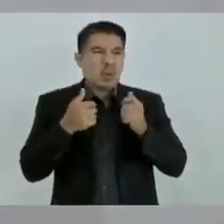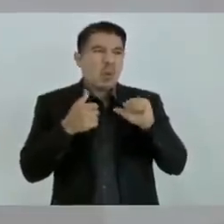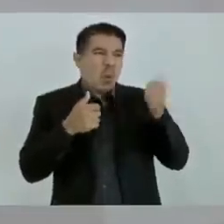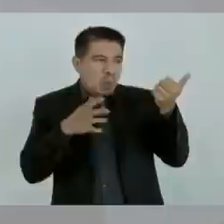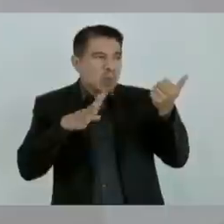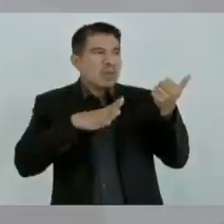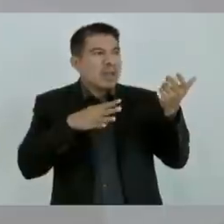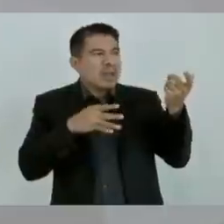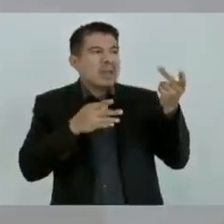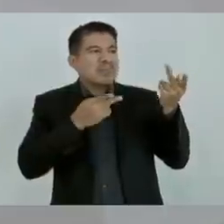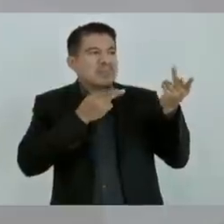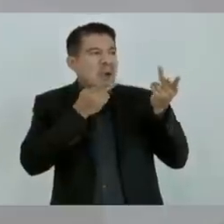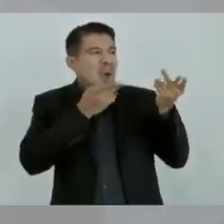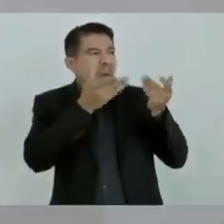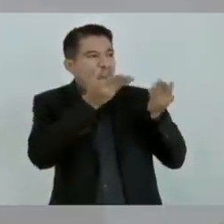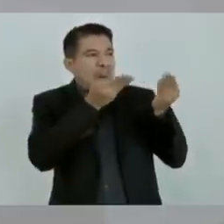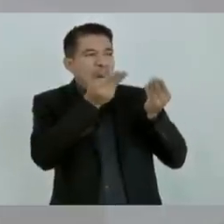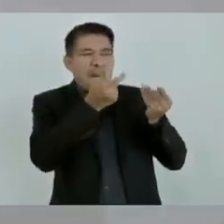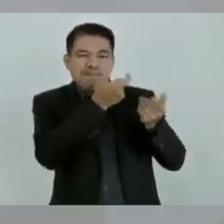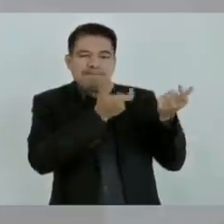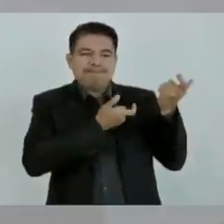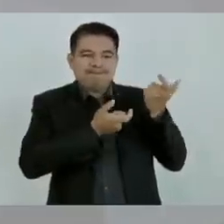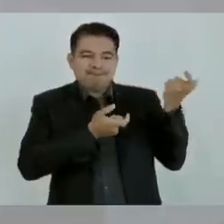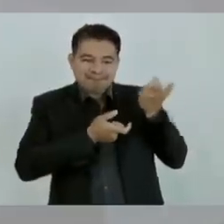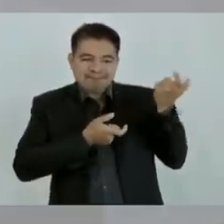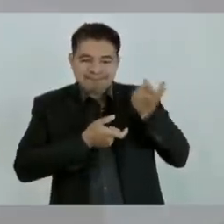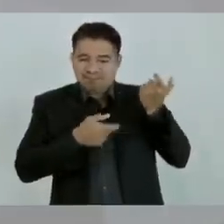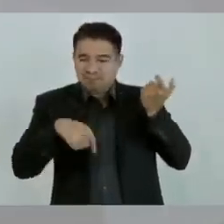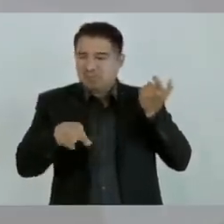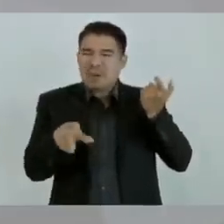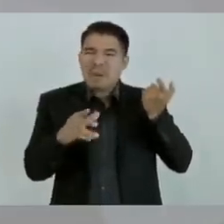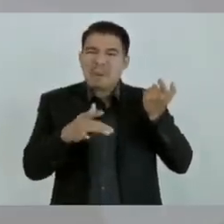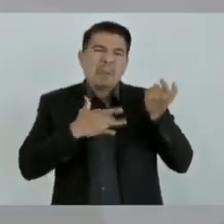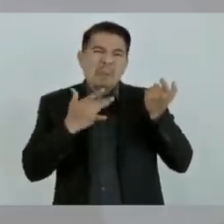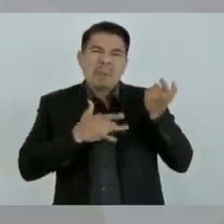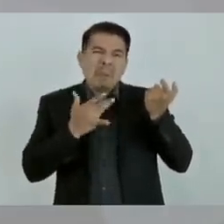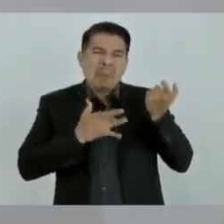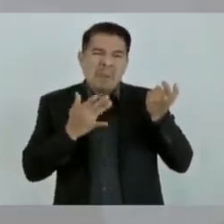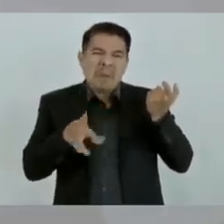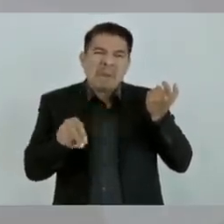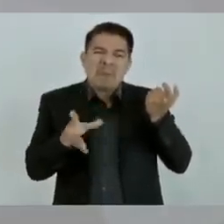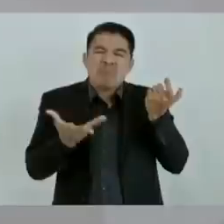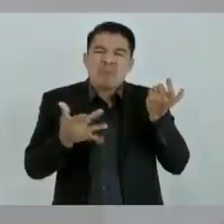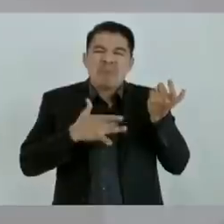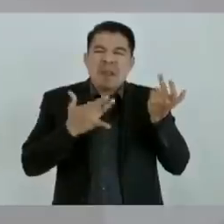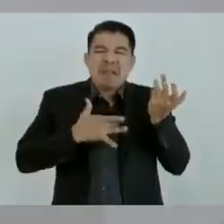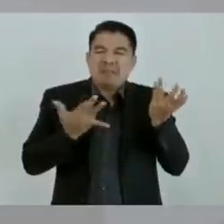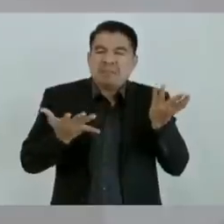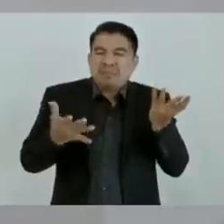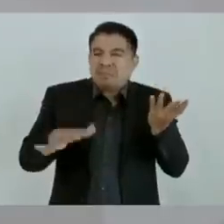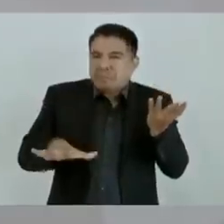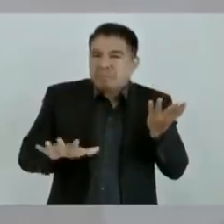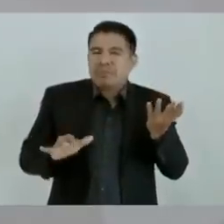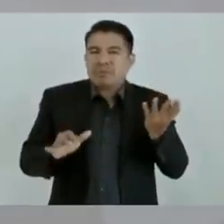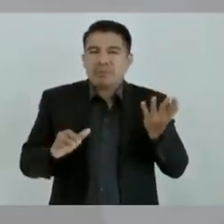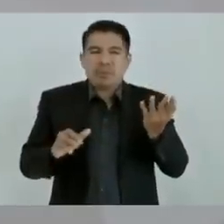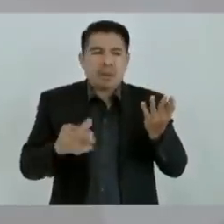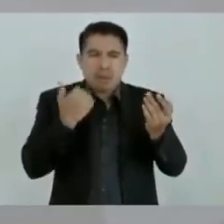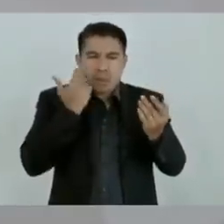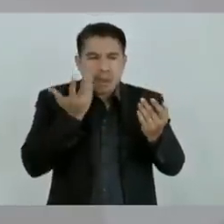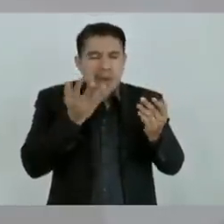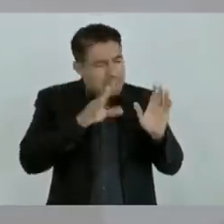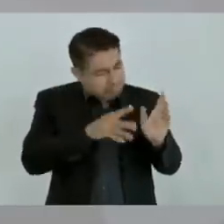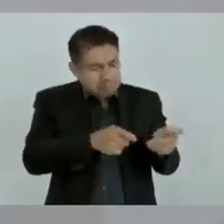en donde hay mucha afluencia y tienen más utilidad, que nos entreguen